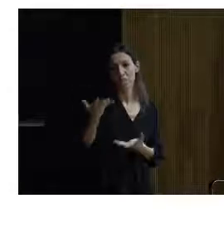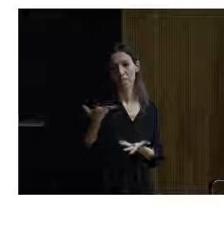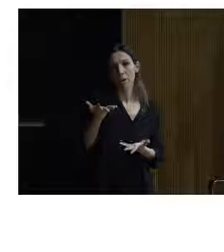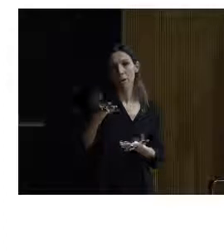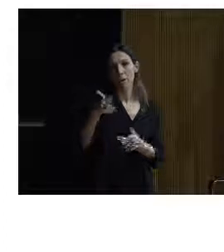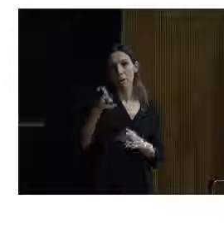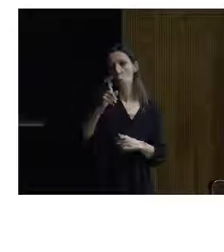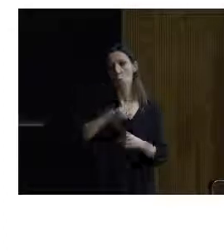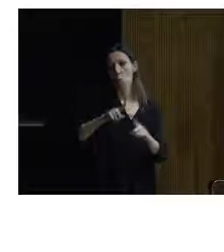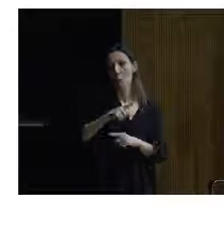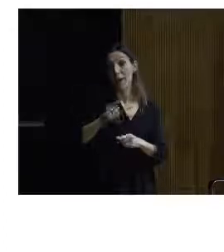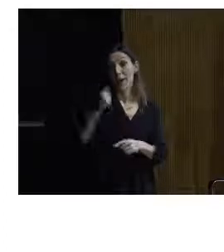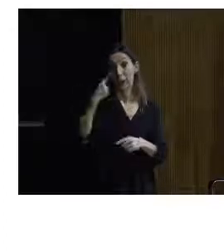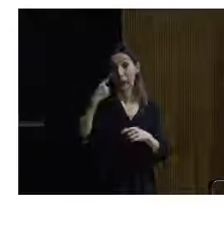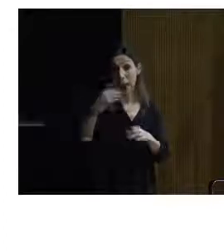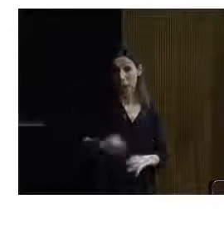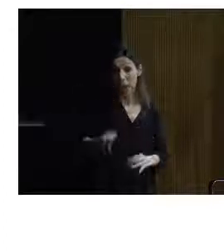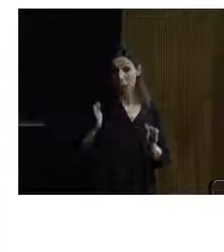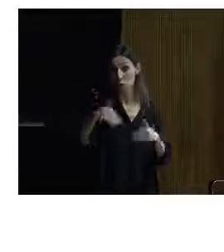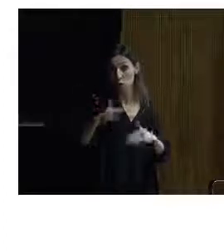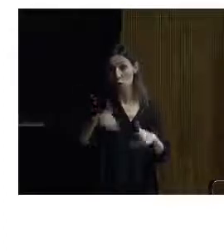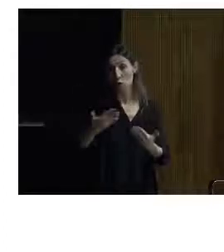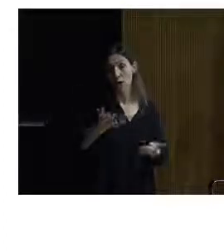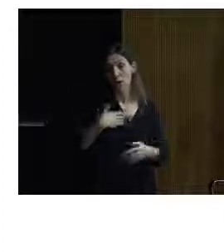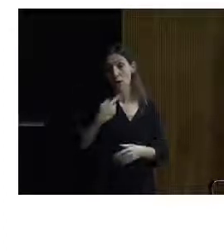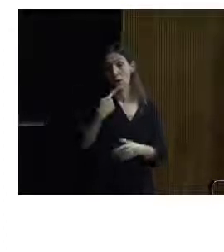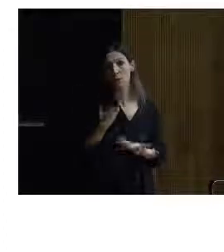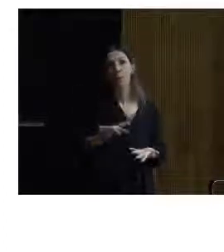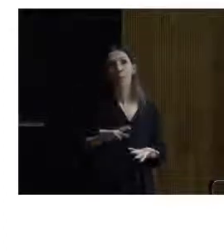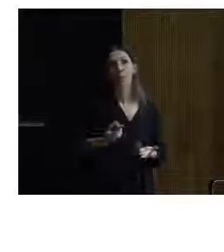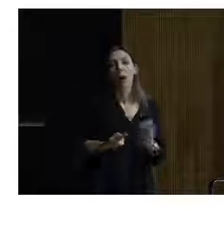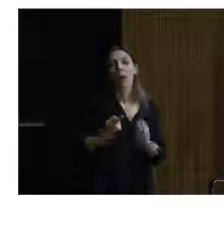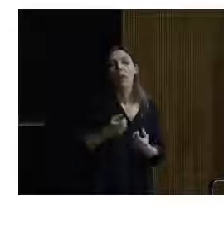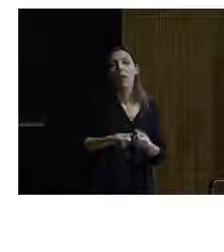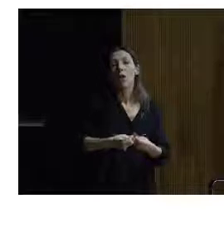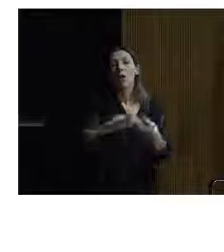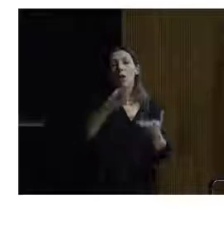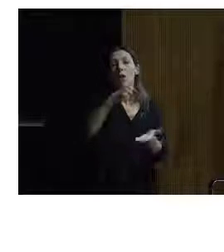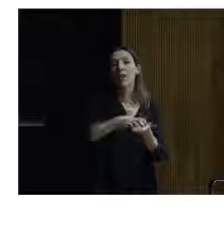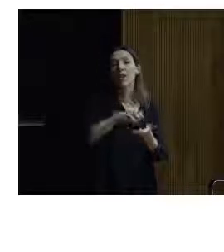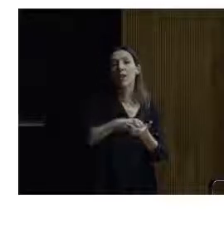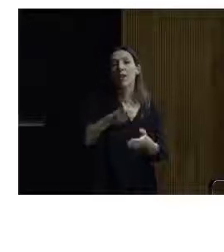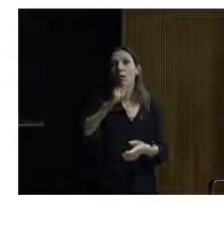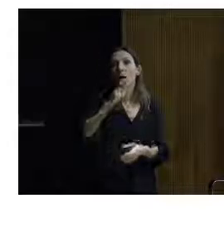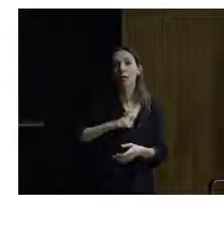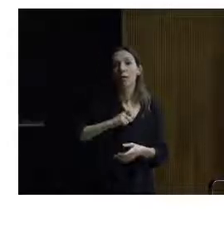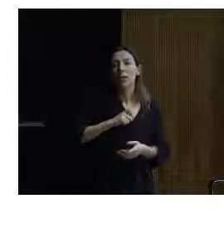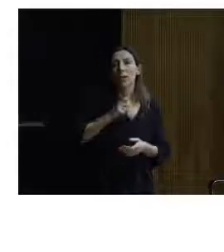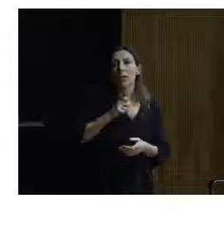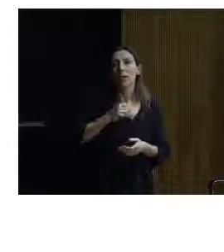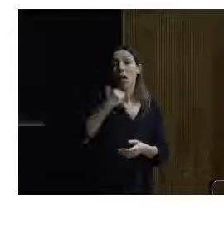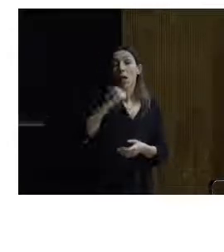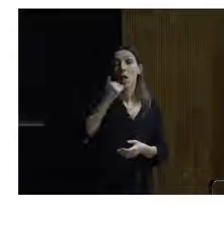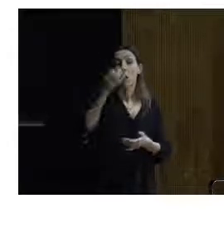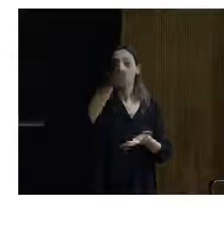existen. Es decir, no hay edificios que nos llaman para decirnos que se van a caer y vamos a